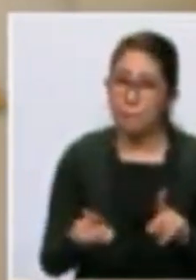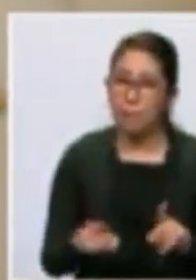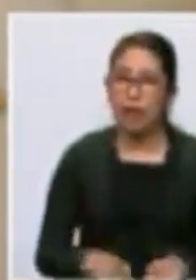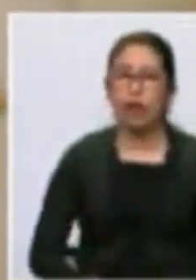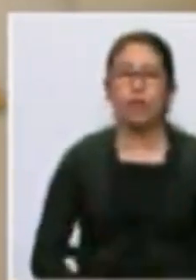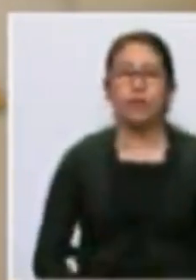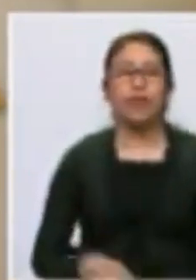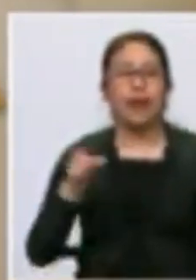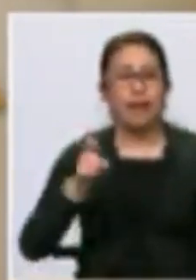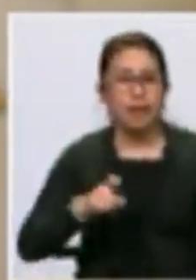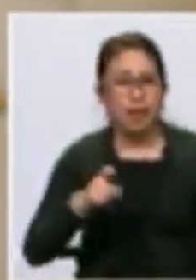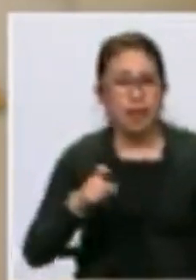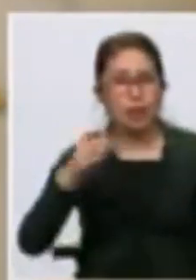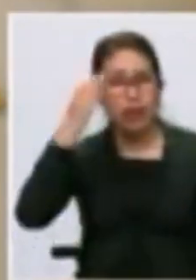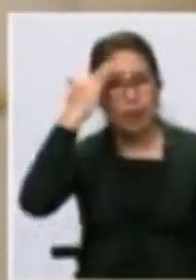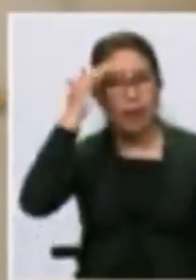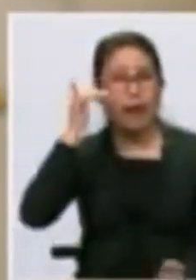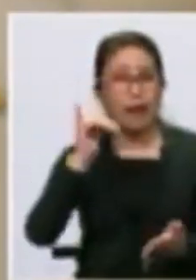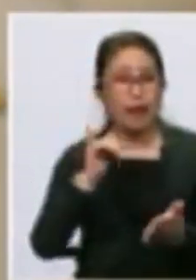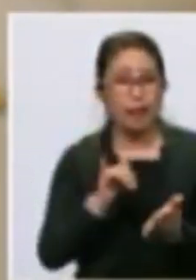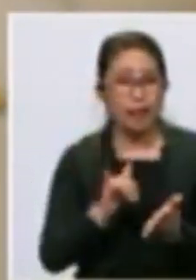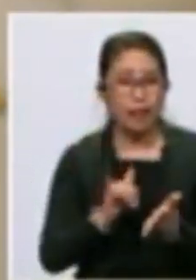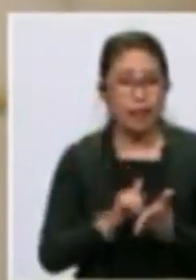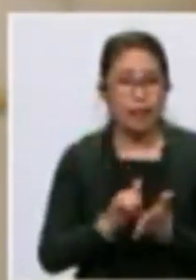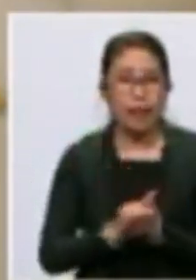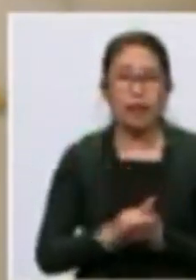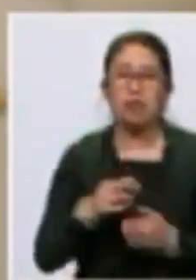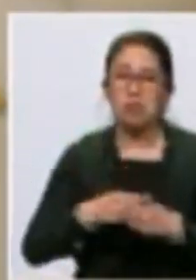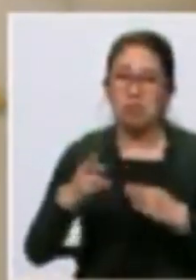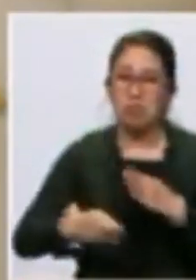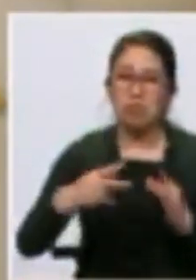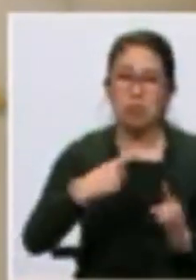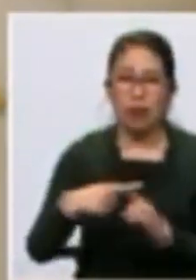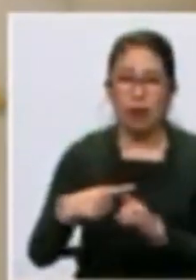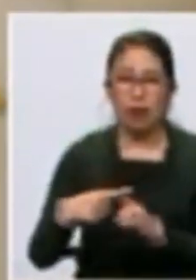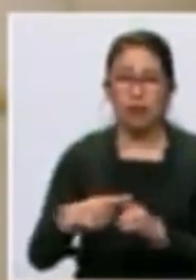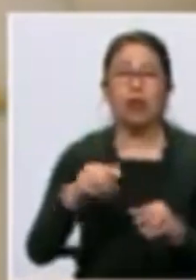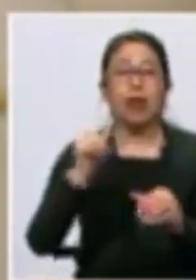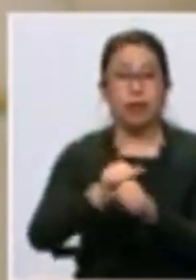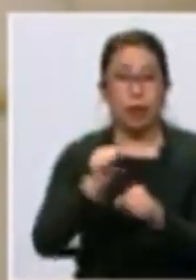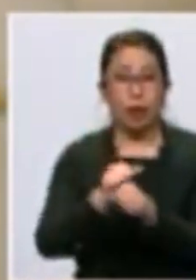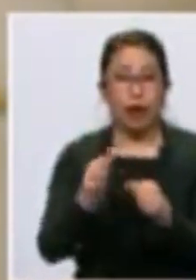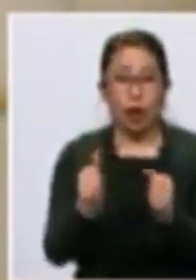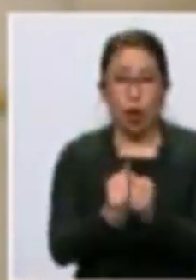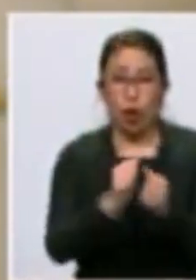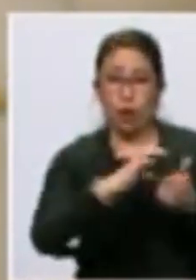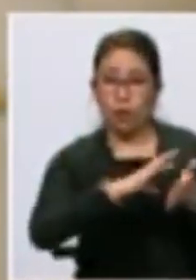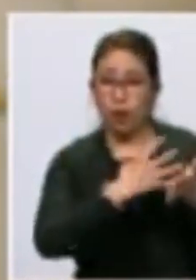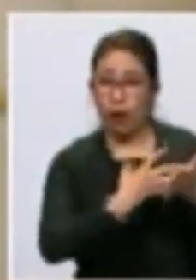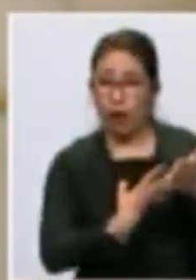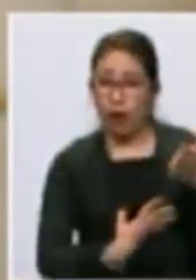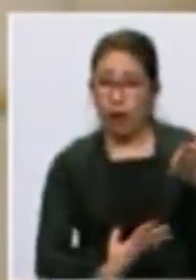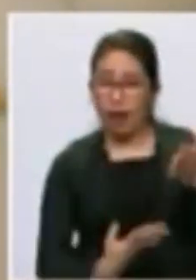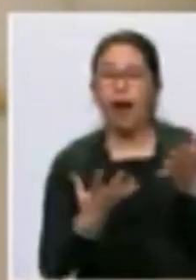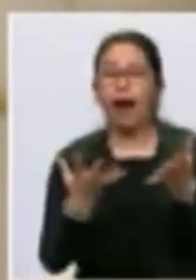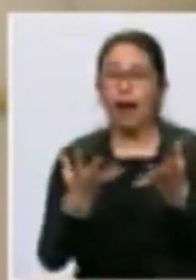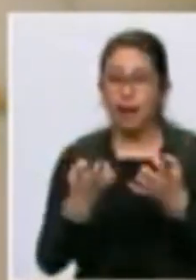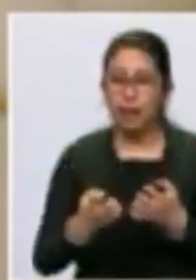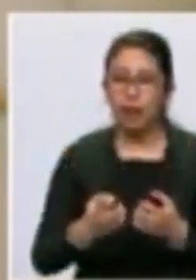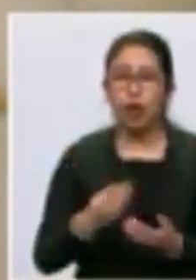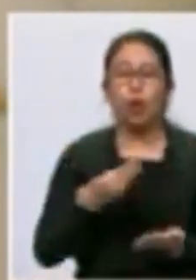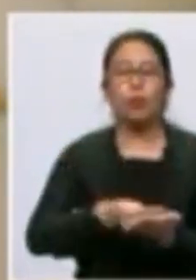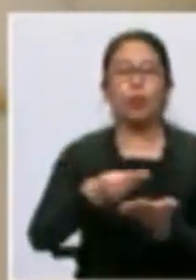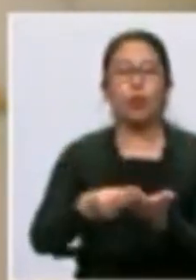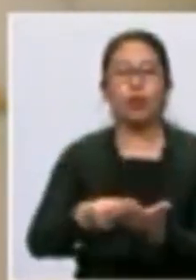rescatar en breve. Pero además de trabajar en esta agenda en base al pliego, quiero proponer a la Central